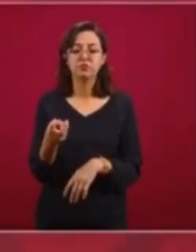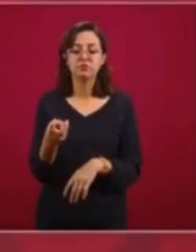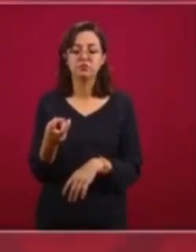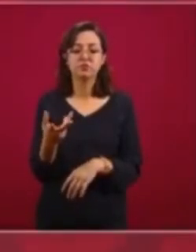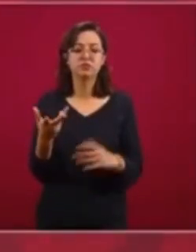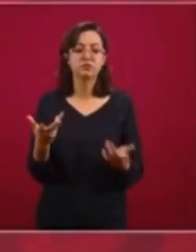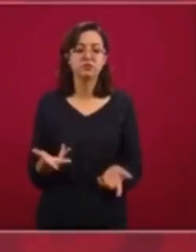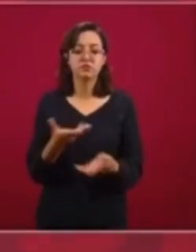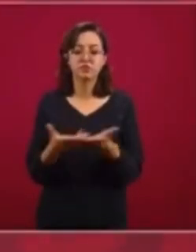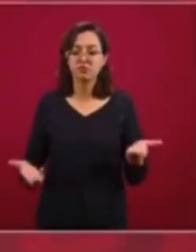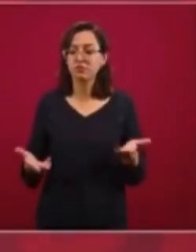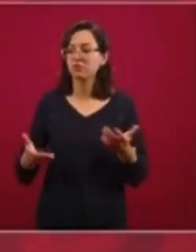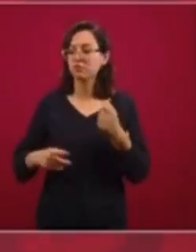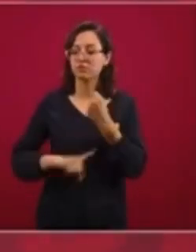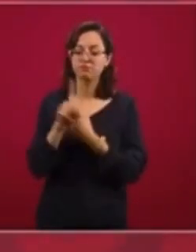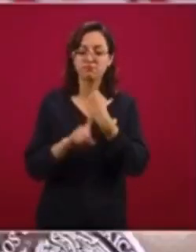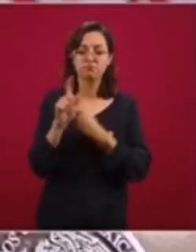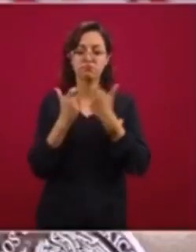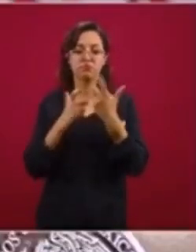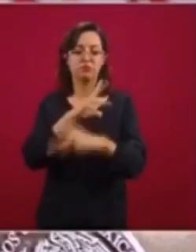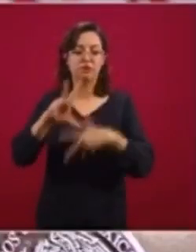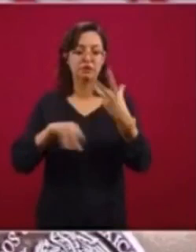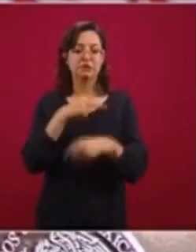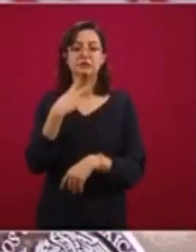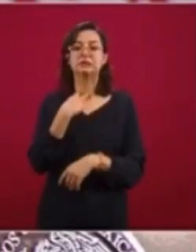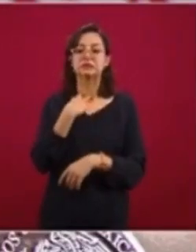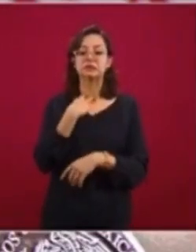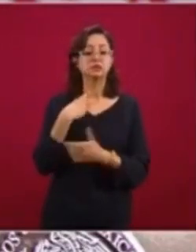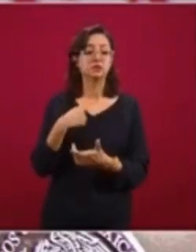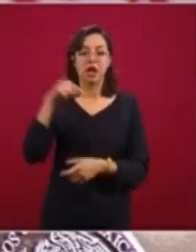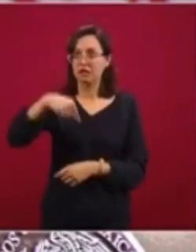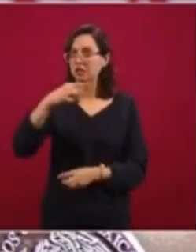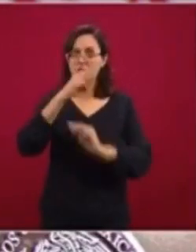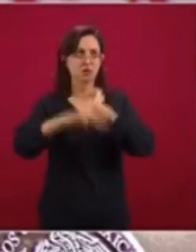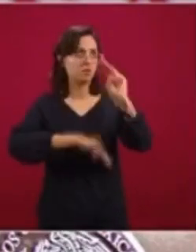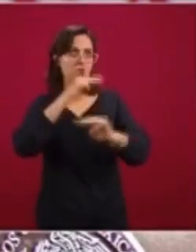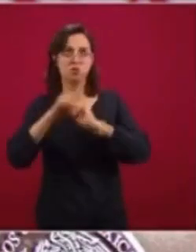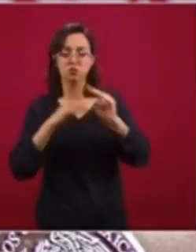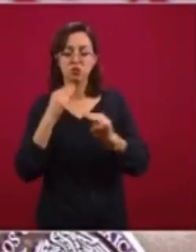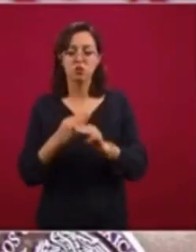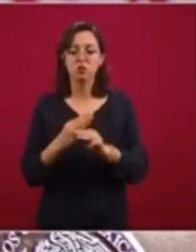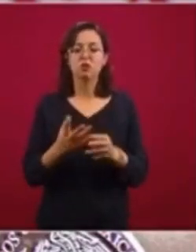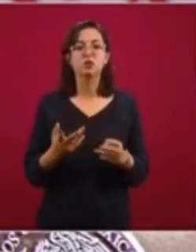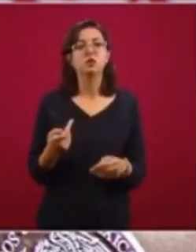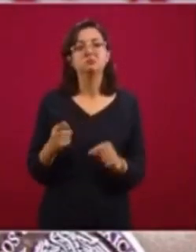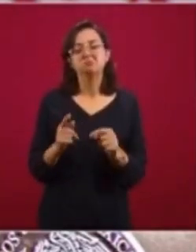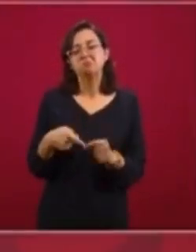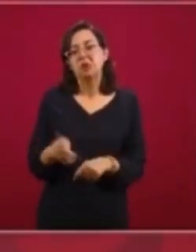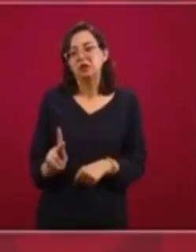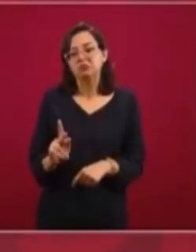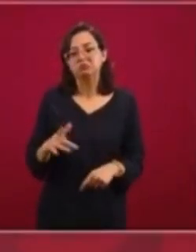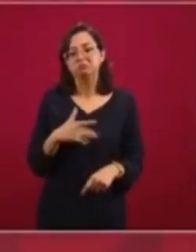la crisis económica, todo esto que está pasando a nivel mundial, nosotros nos sentimos